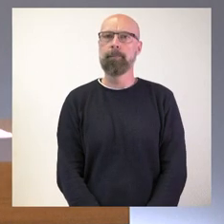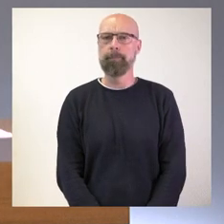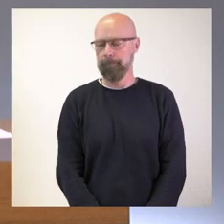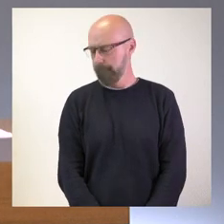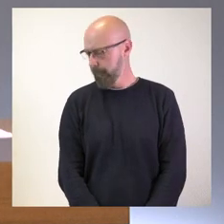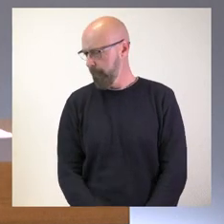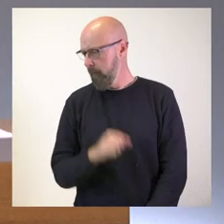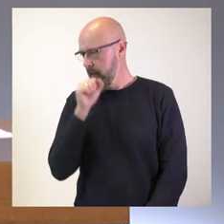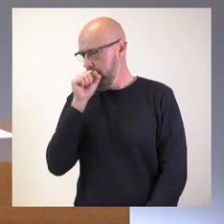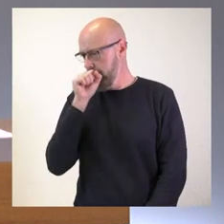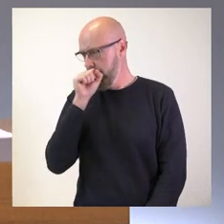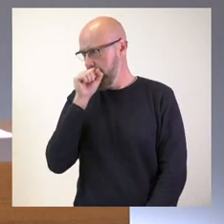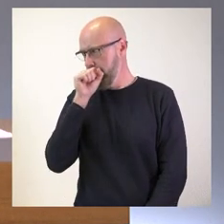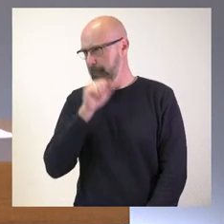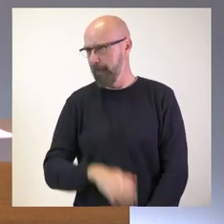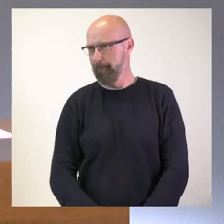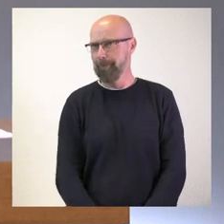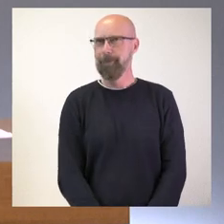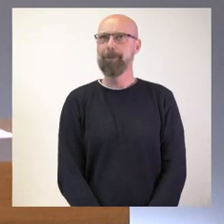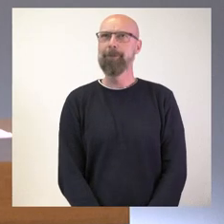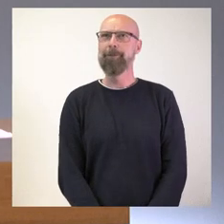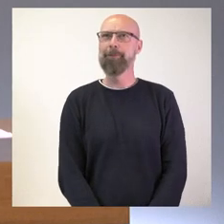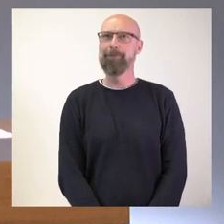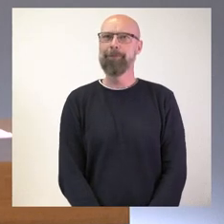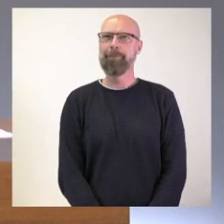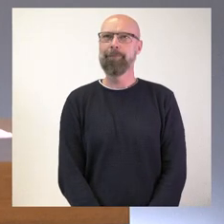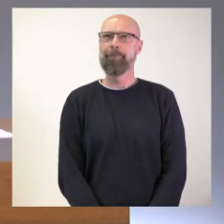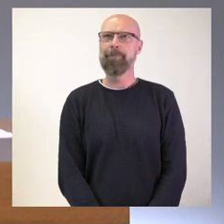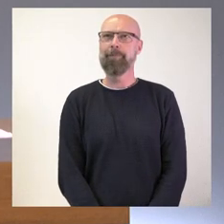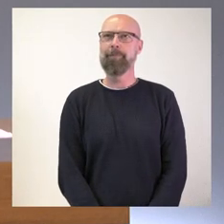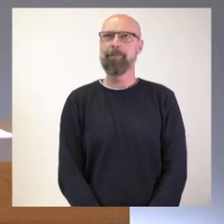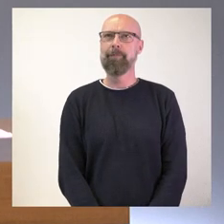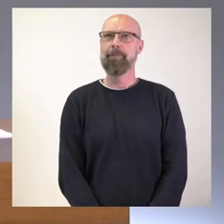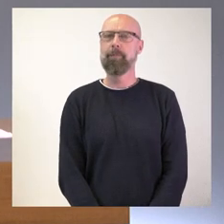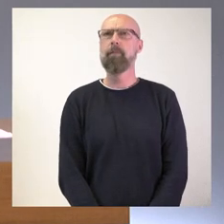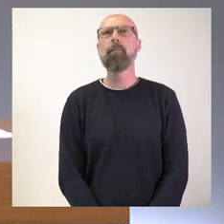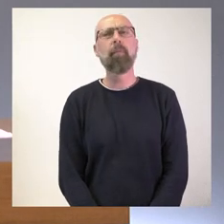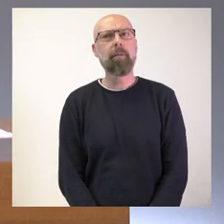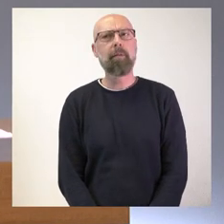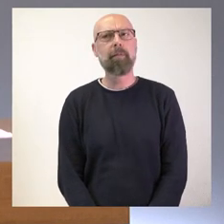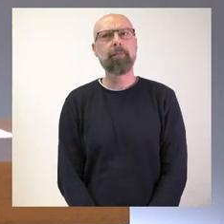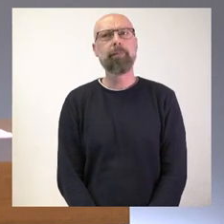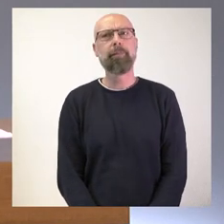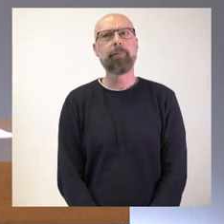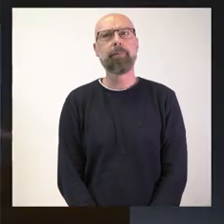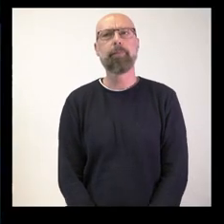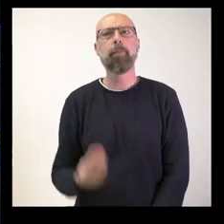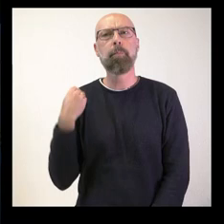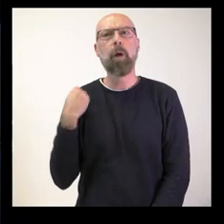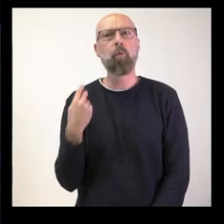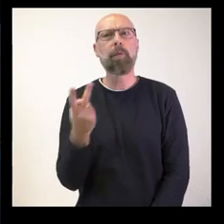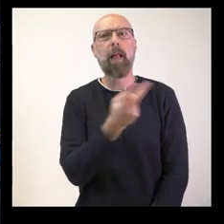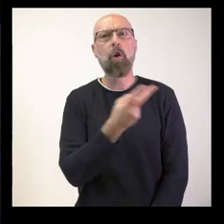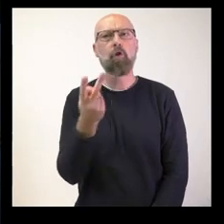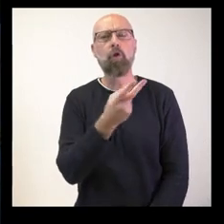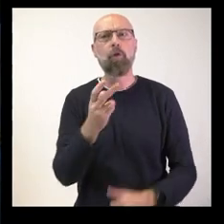SEÑOR Hola, ¿qué tal? Buenos días. Quería preguntarles a los dos sobre